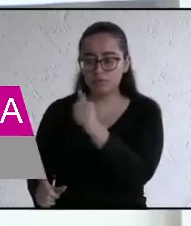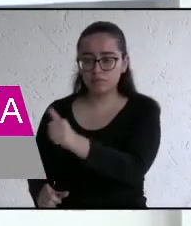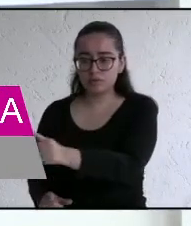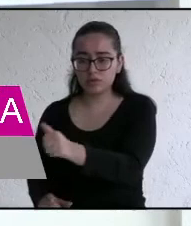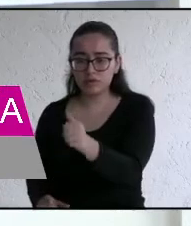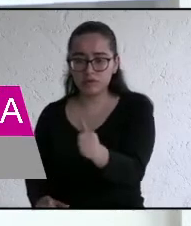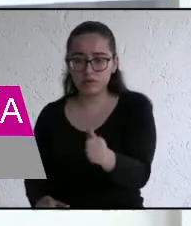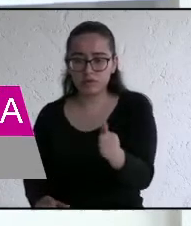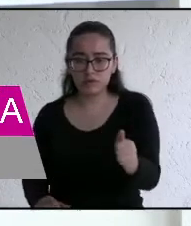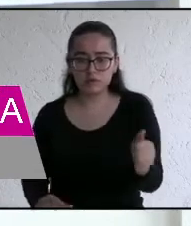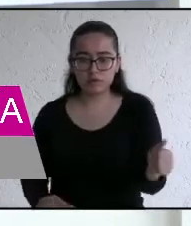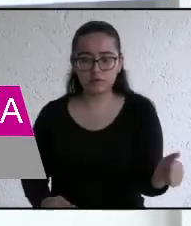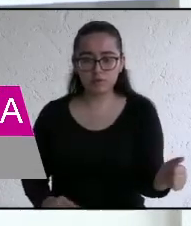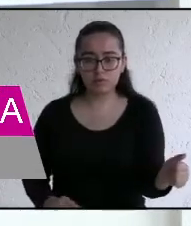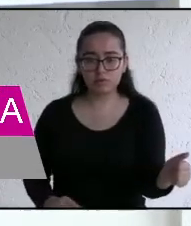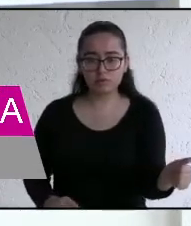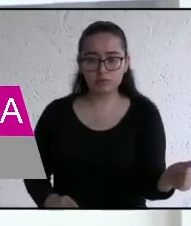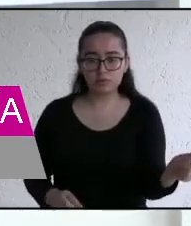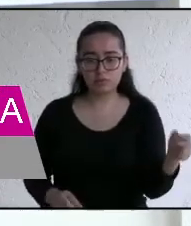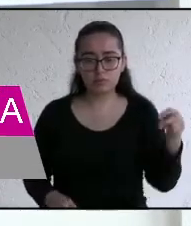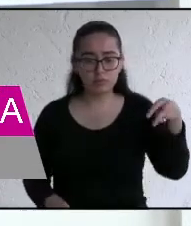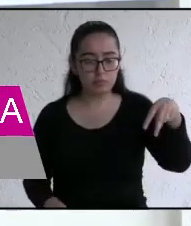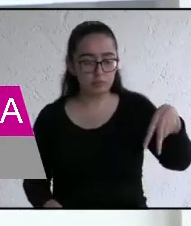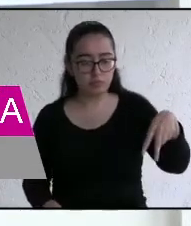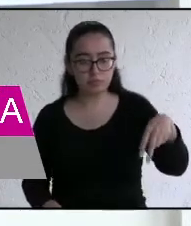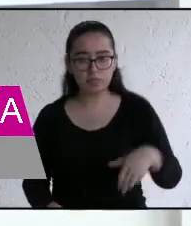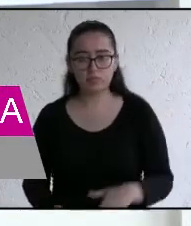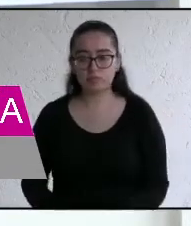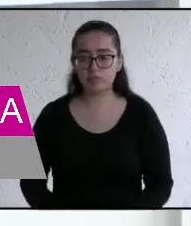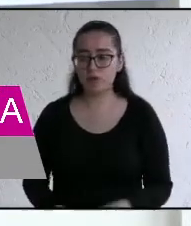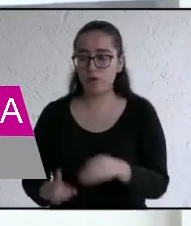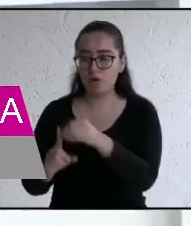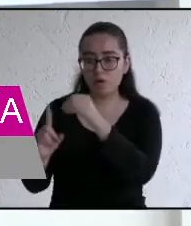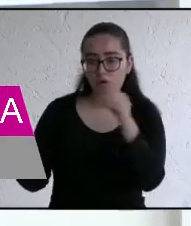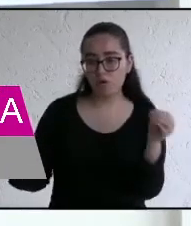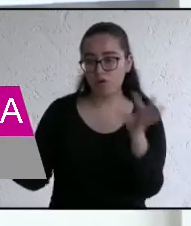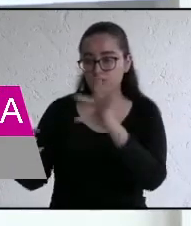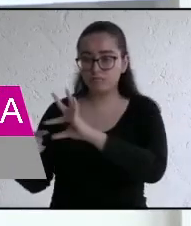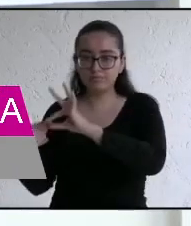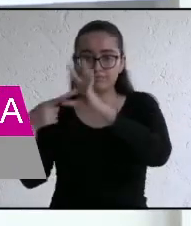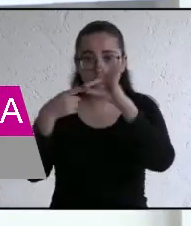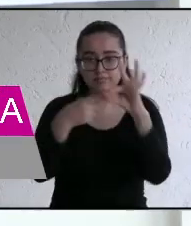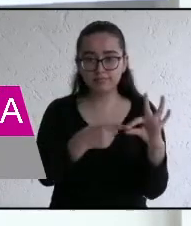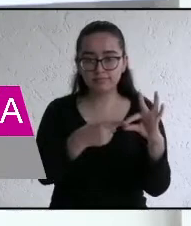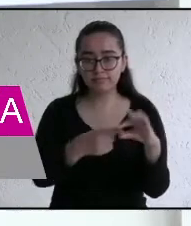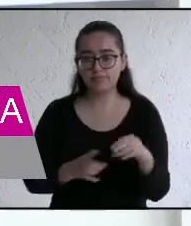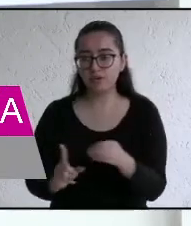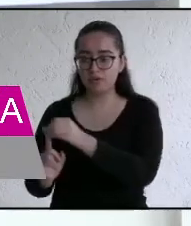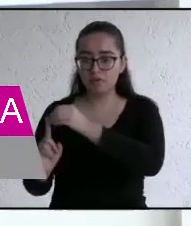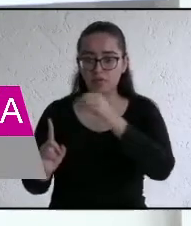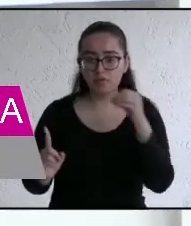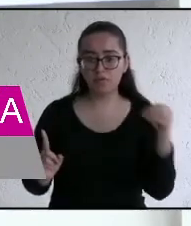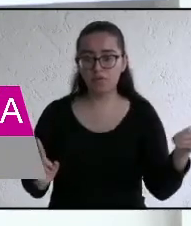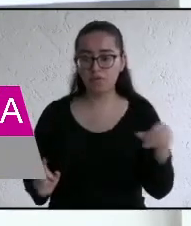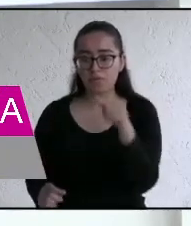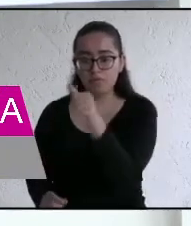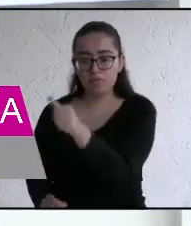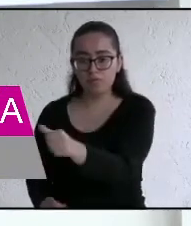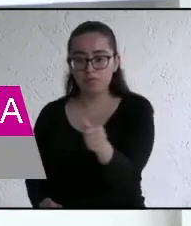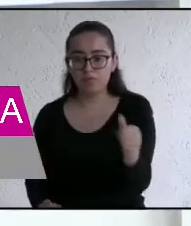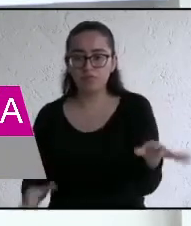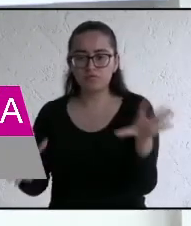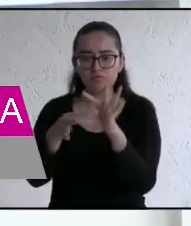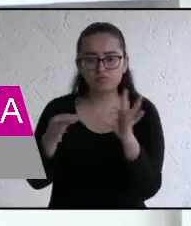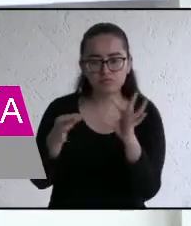candidata ocupan en este set de grabación. El orden en que los presentaremos, el orden en los diferentes bloques y en las